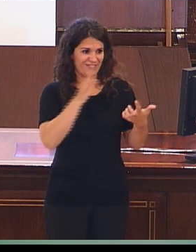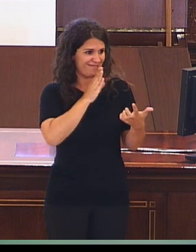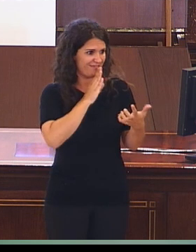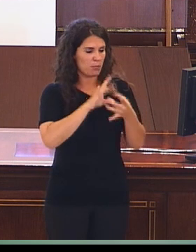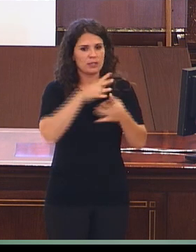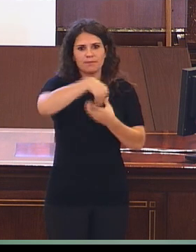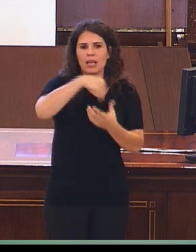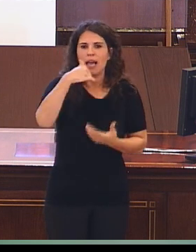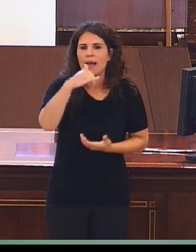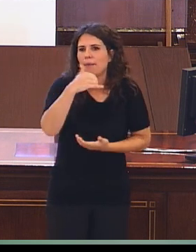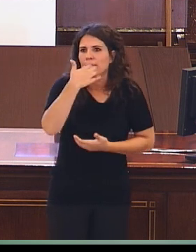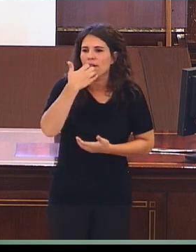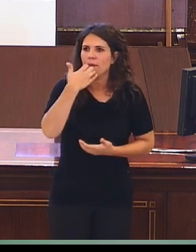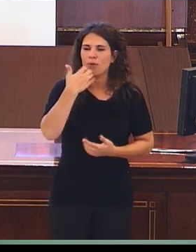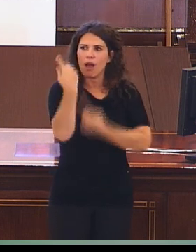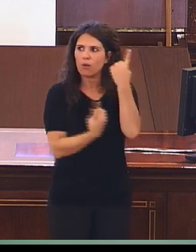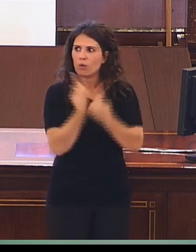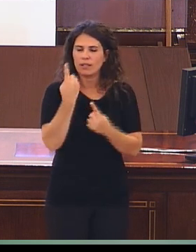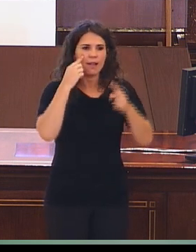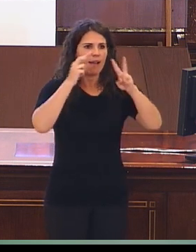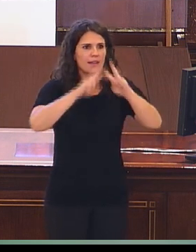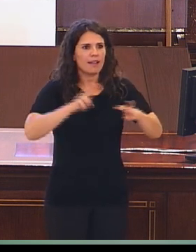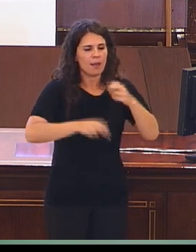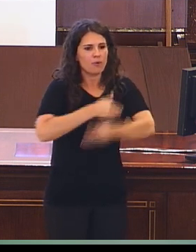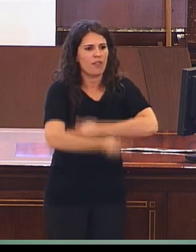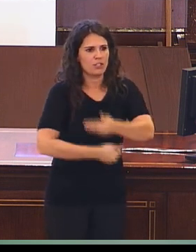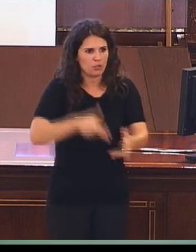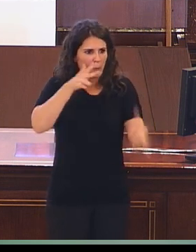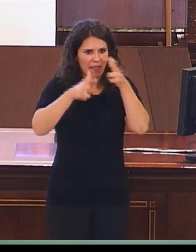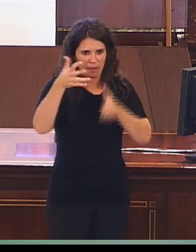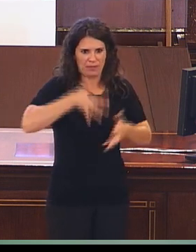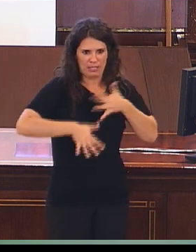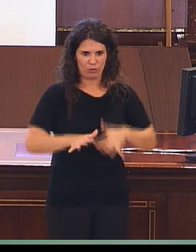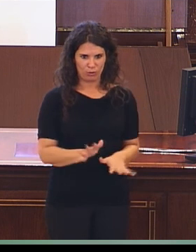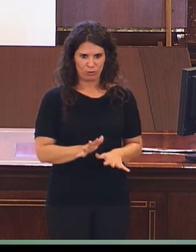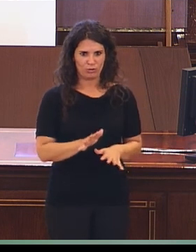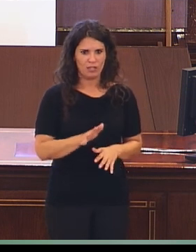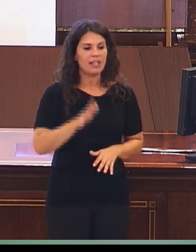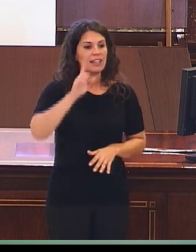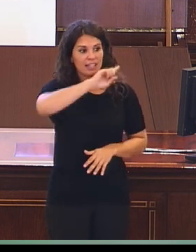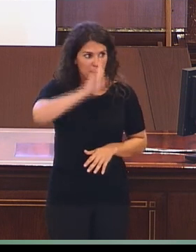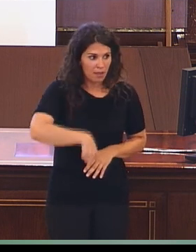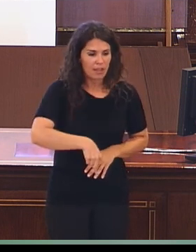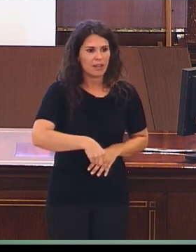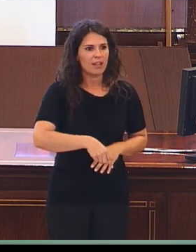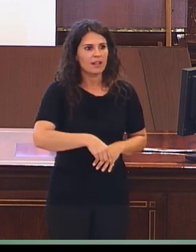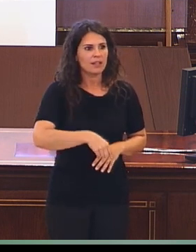e investigaciones dedicadas a analizar los procesos perceptivos, el procesamiento del